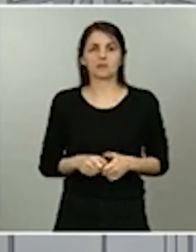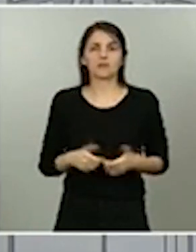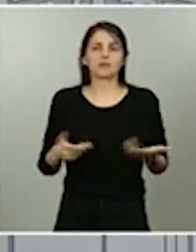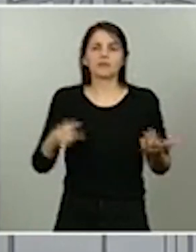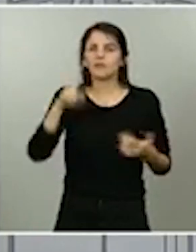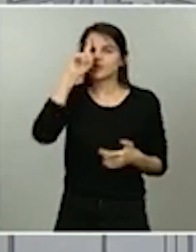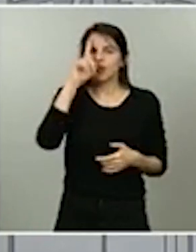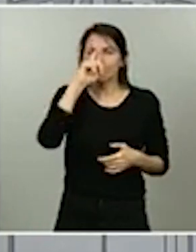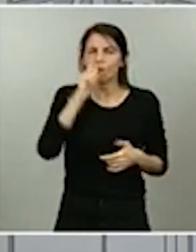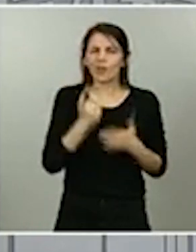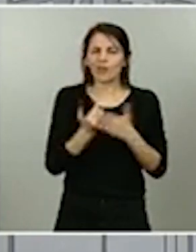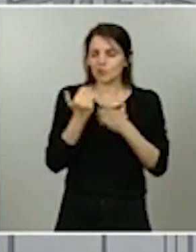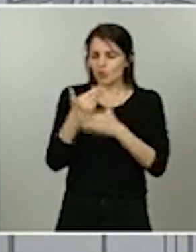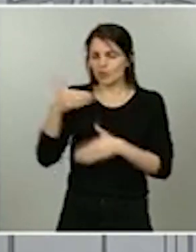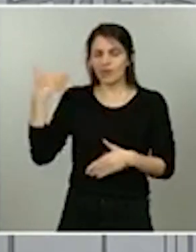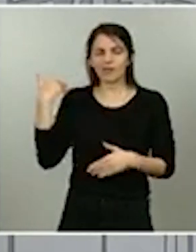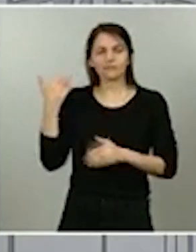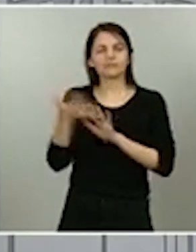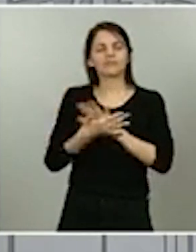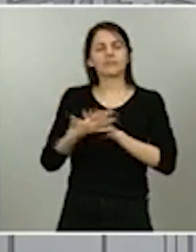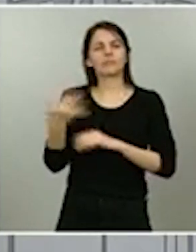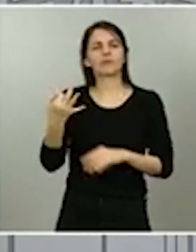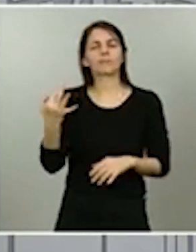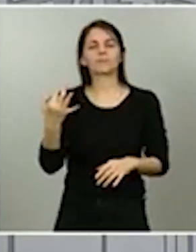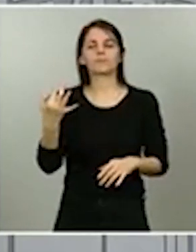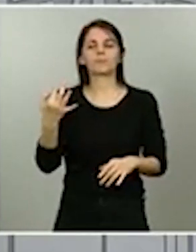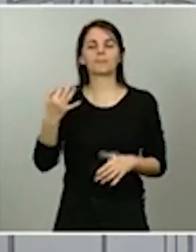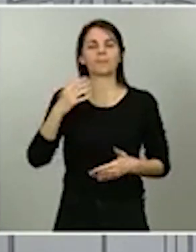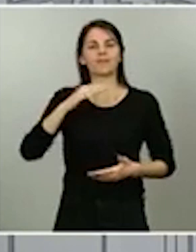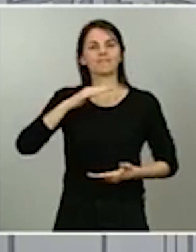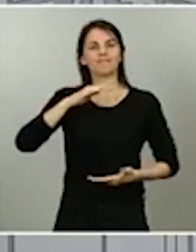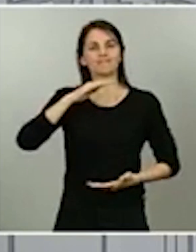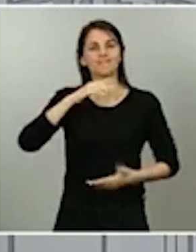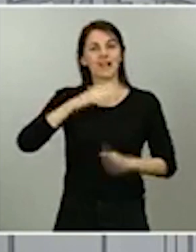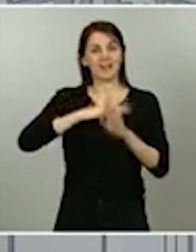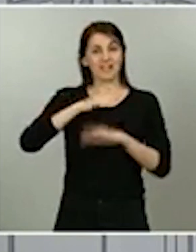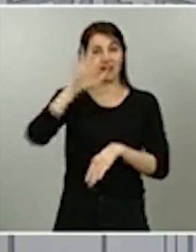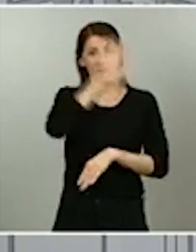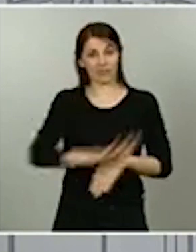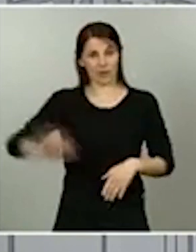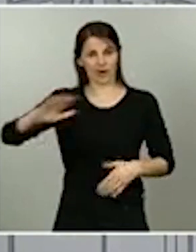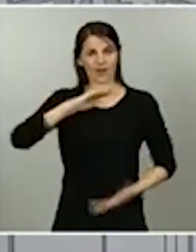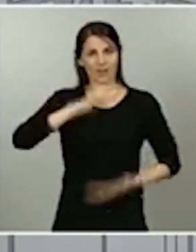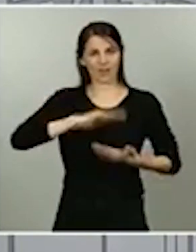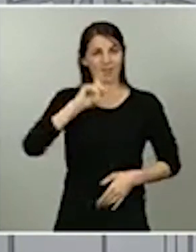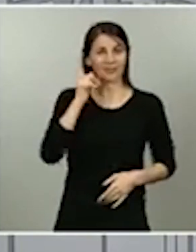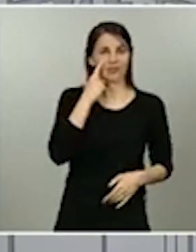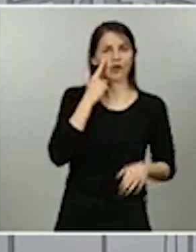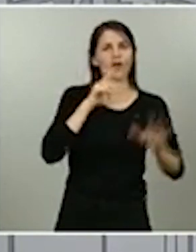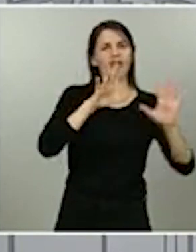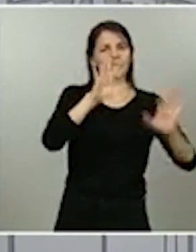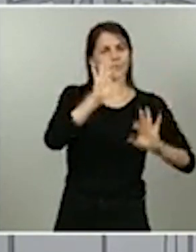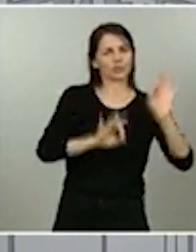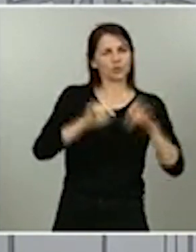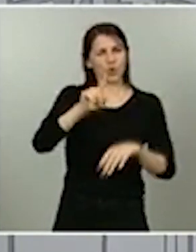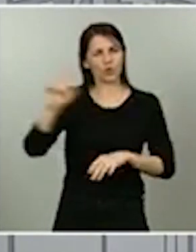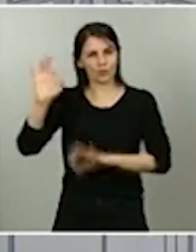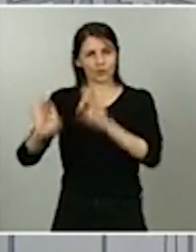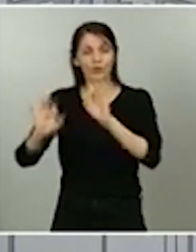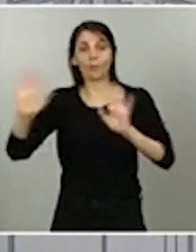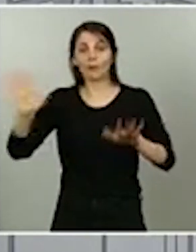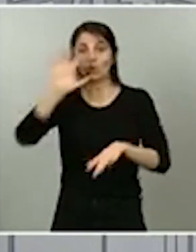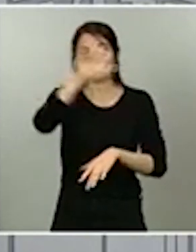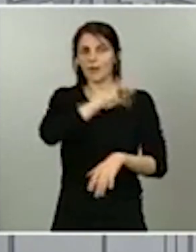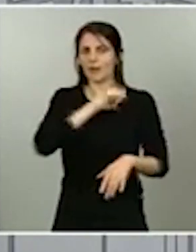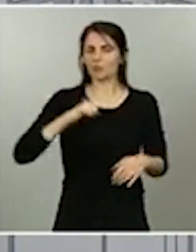hablábamos que la capacidad de detección a nivel nacional ha sido de alrededor del 10-11%, pero que ha habido comunidades donde se ha detectado mucho más.